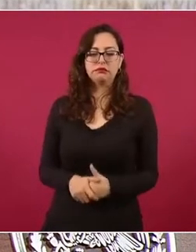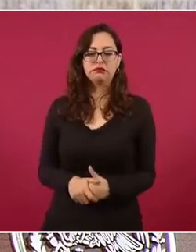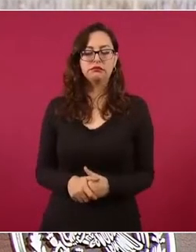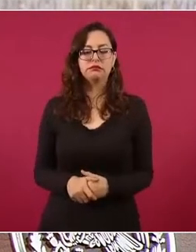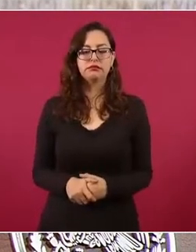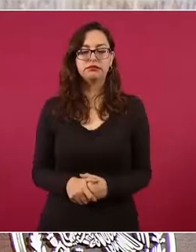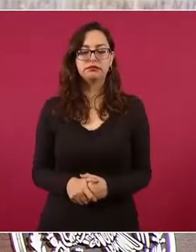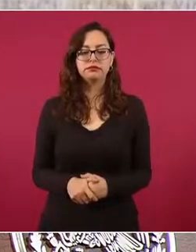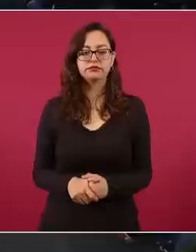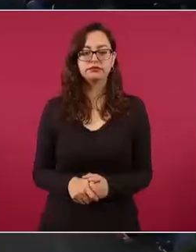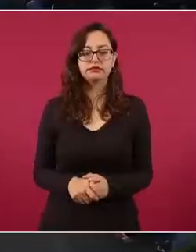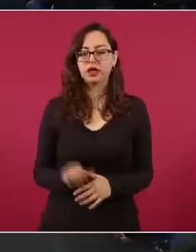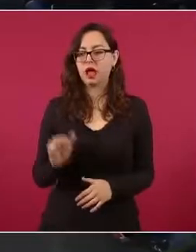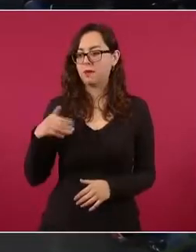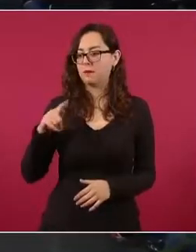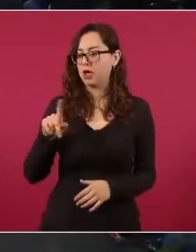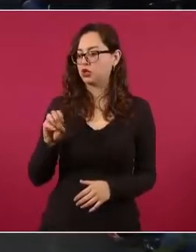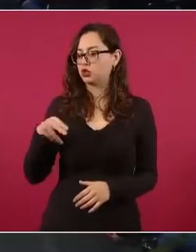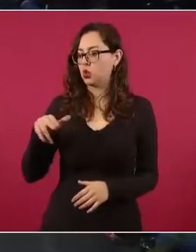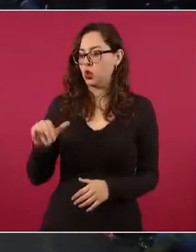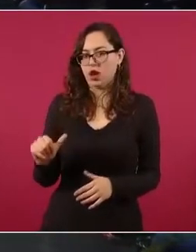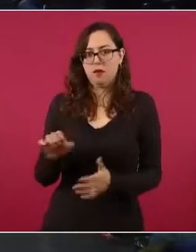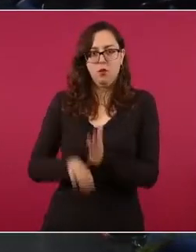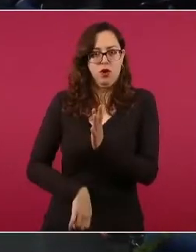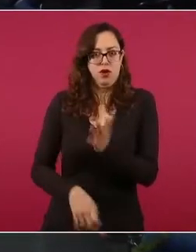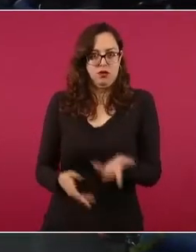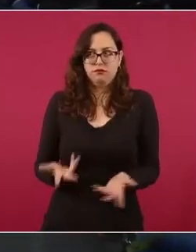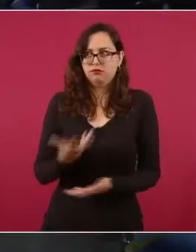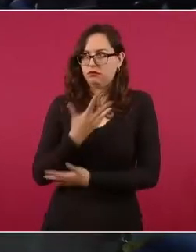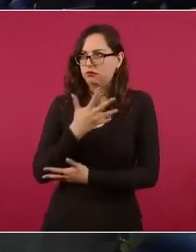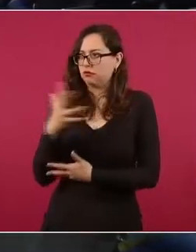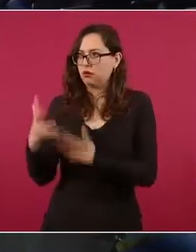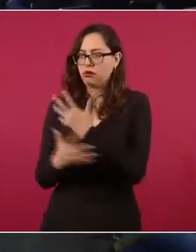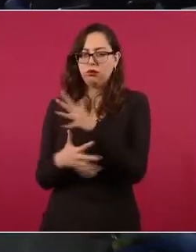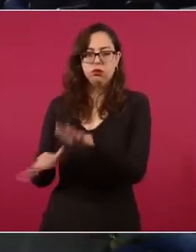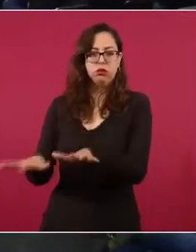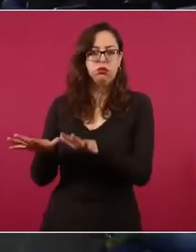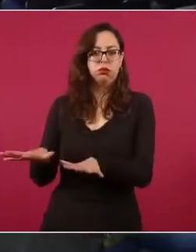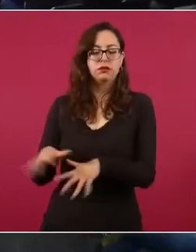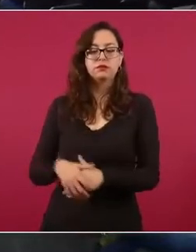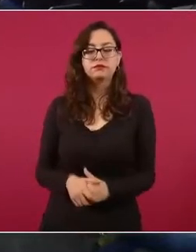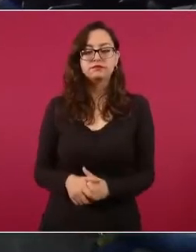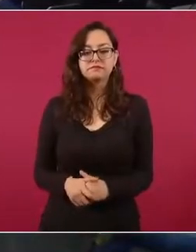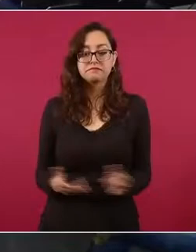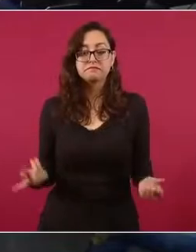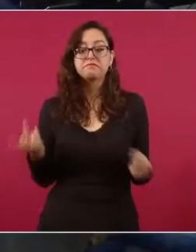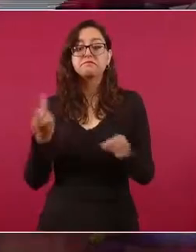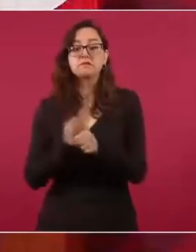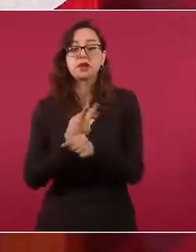Entonces, lo increíble es que a las dos horas